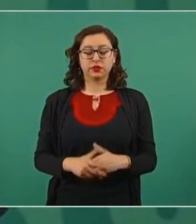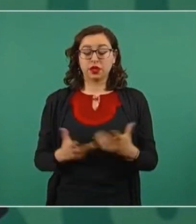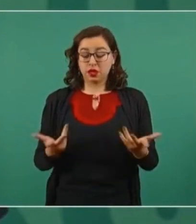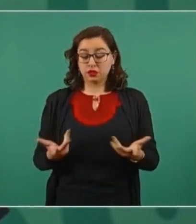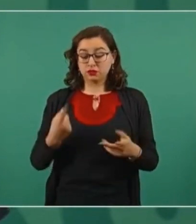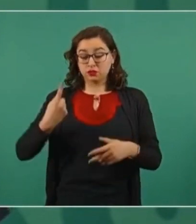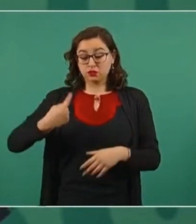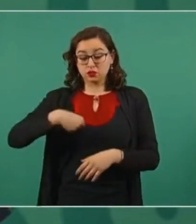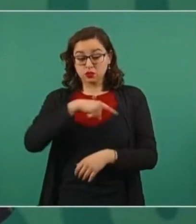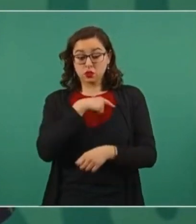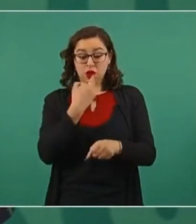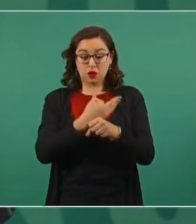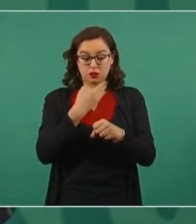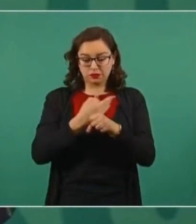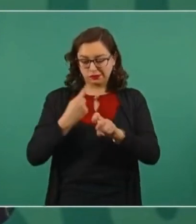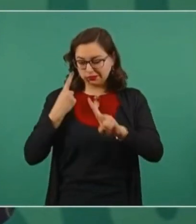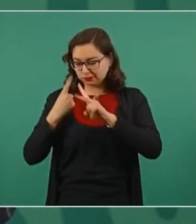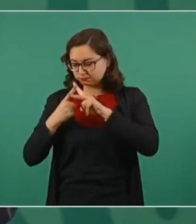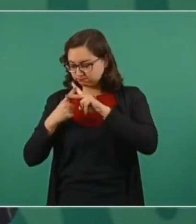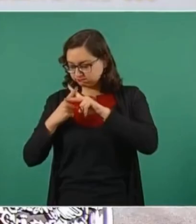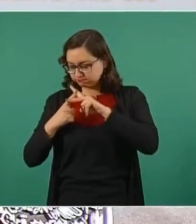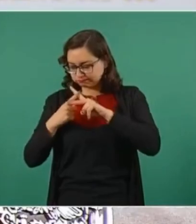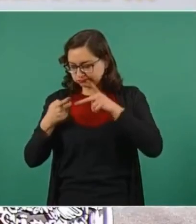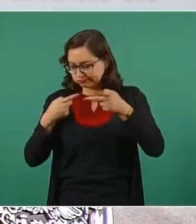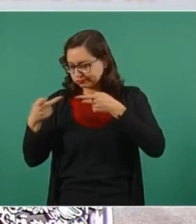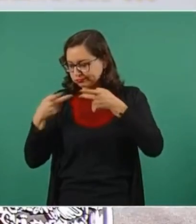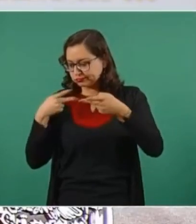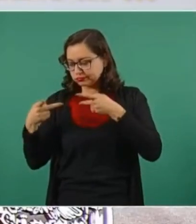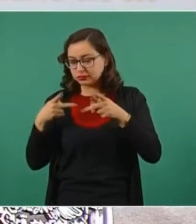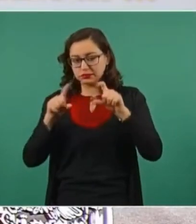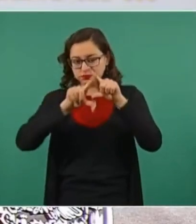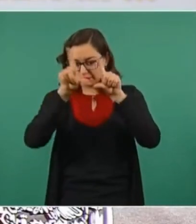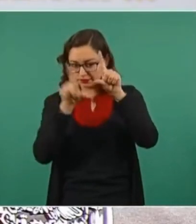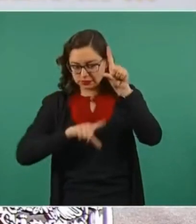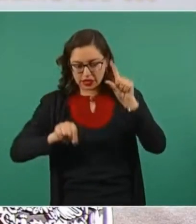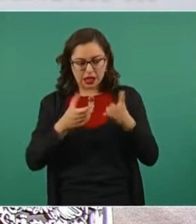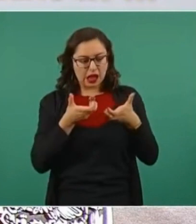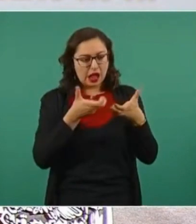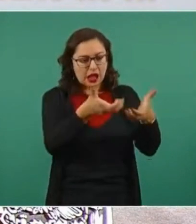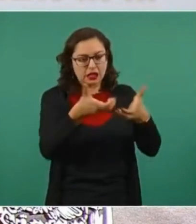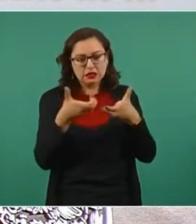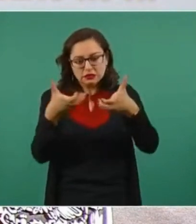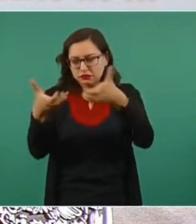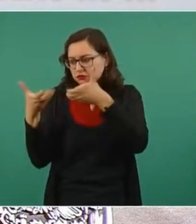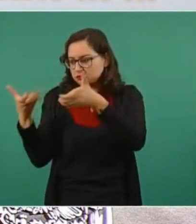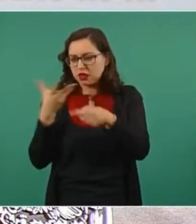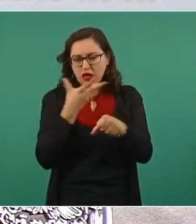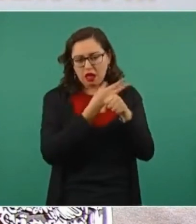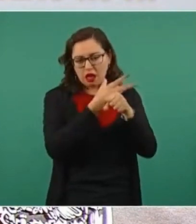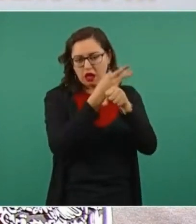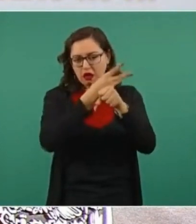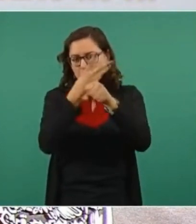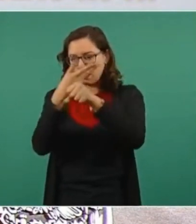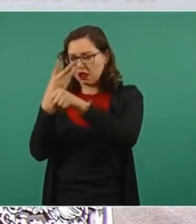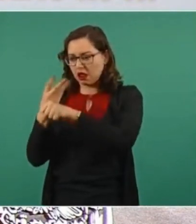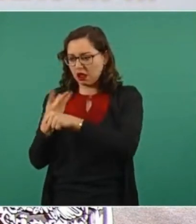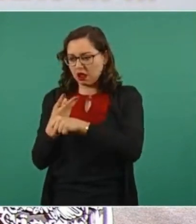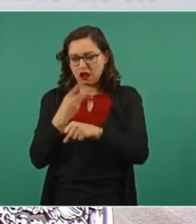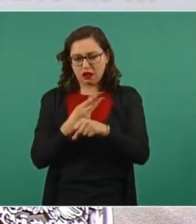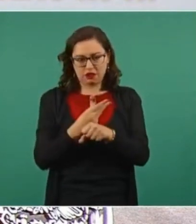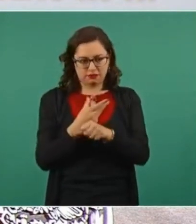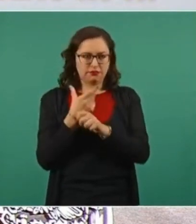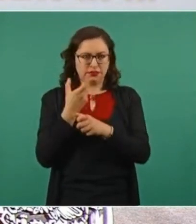el plan de carreteras. Y en todos los casos ya no es un